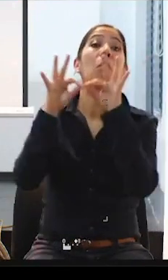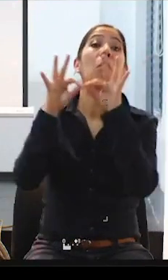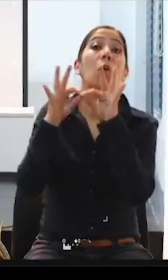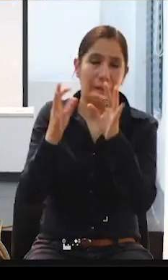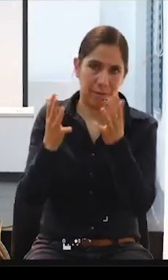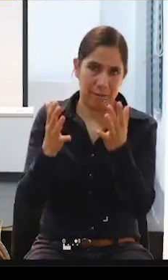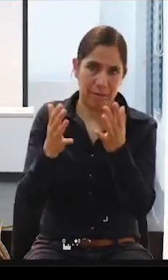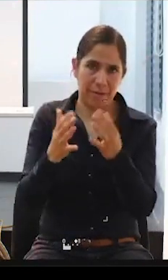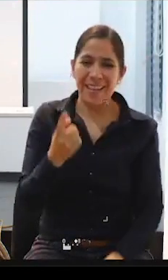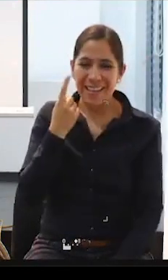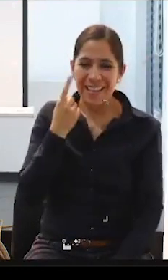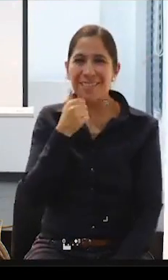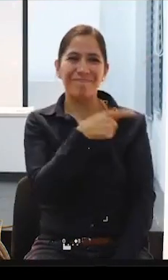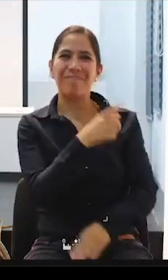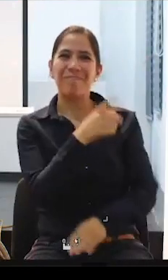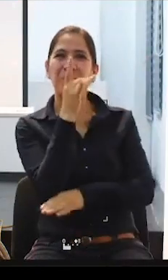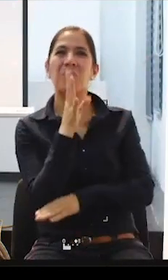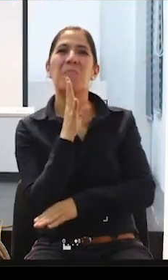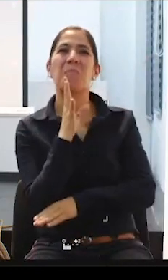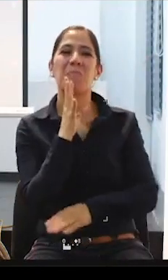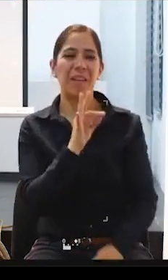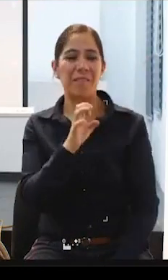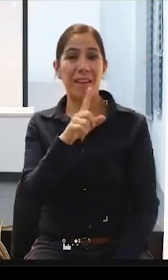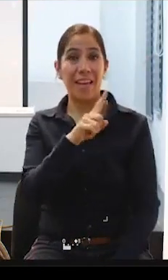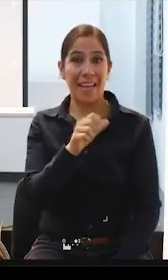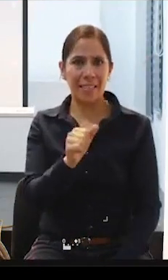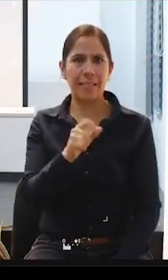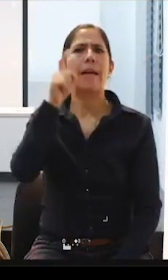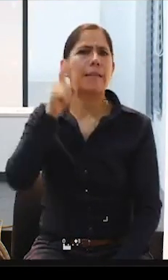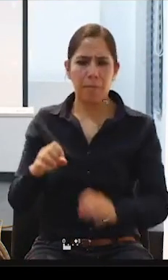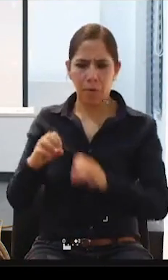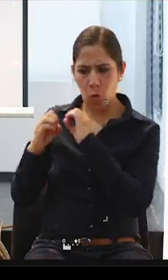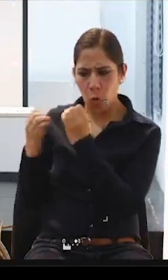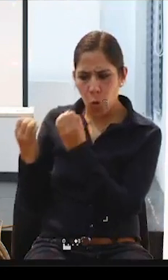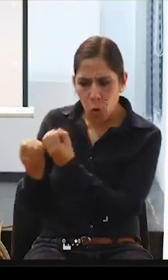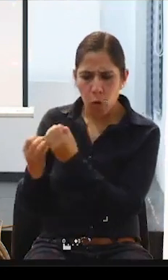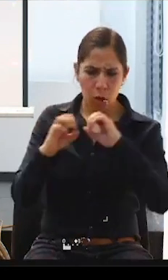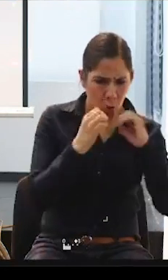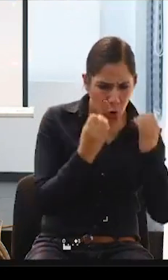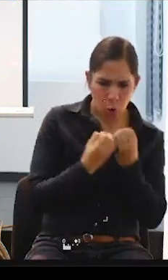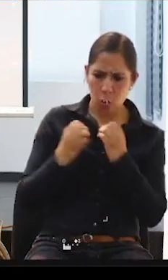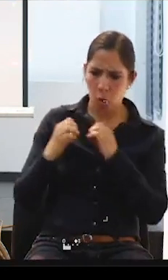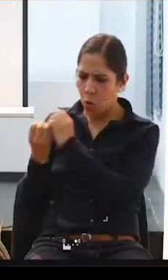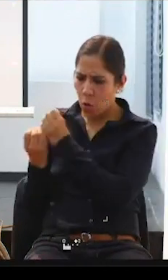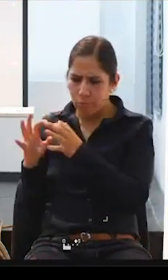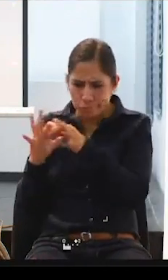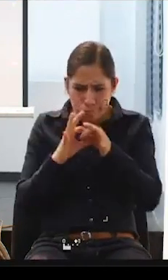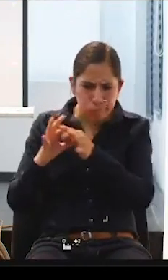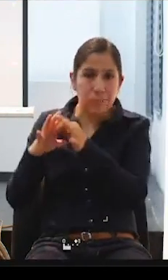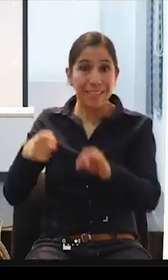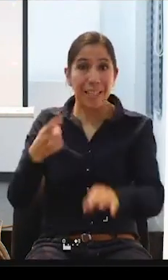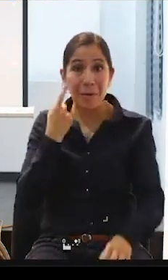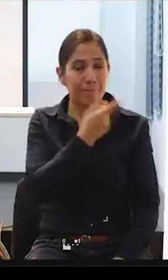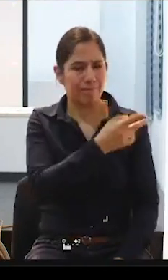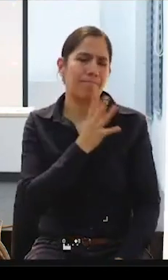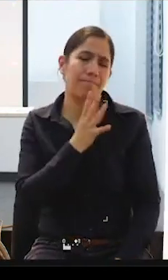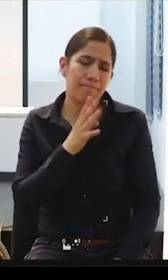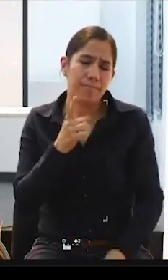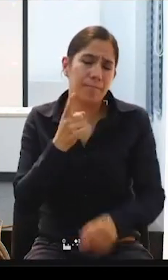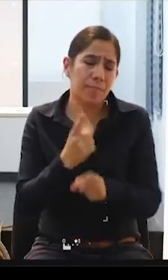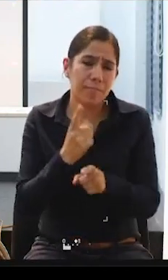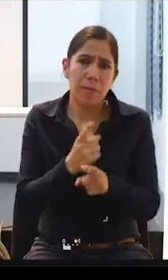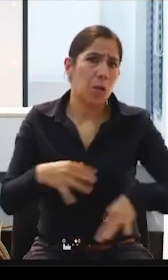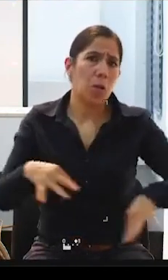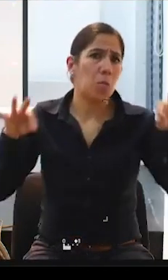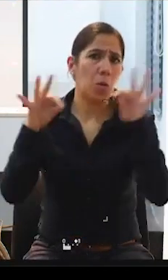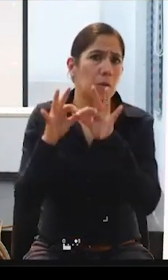esa, también ese engranaje que debe haber entre organizaciones, organismos internacionales y también la